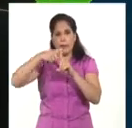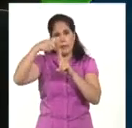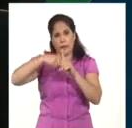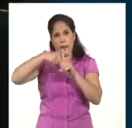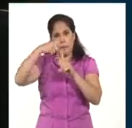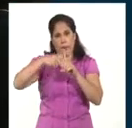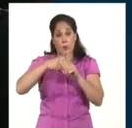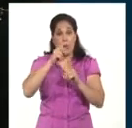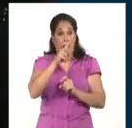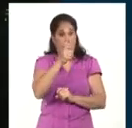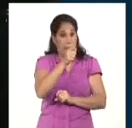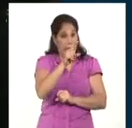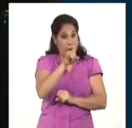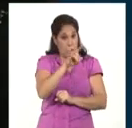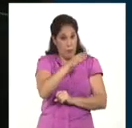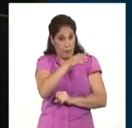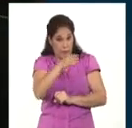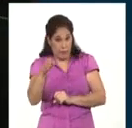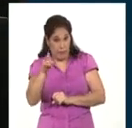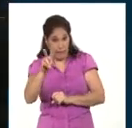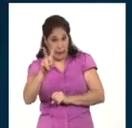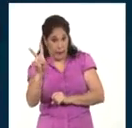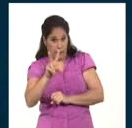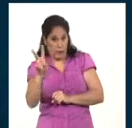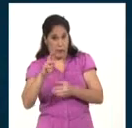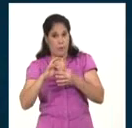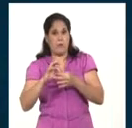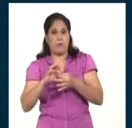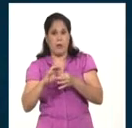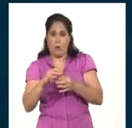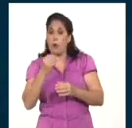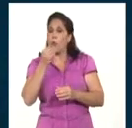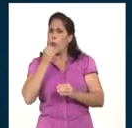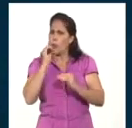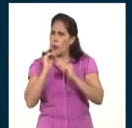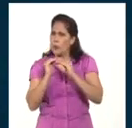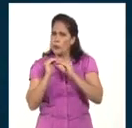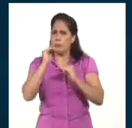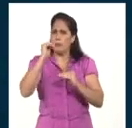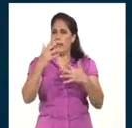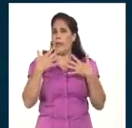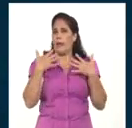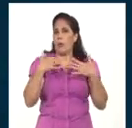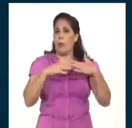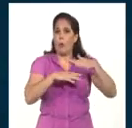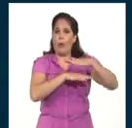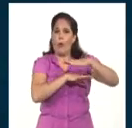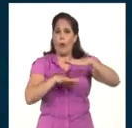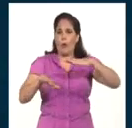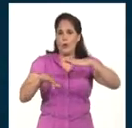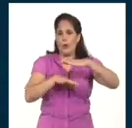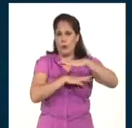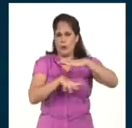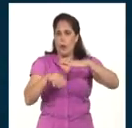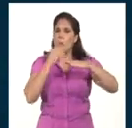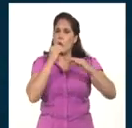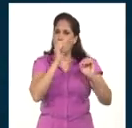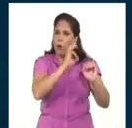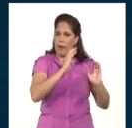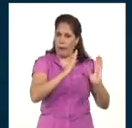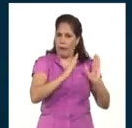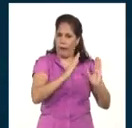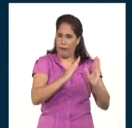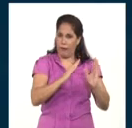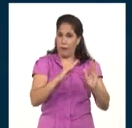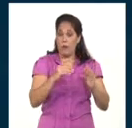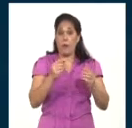estarán entre 19 y 22 grados celsius pueden ser superiores en localidades costeras y de la región oriental y el